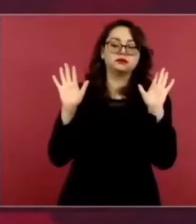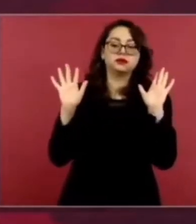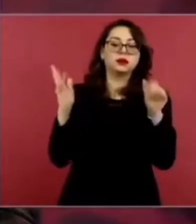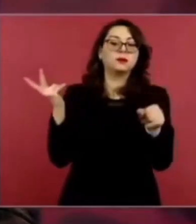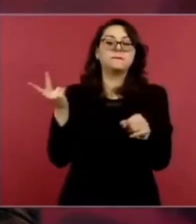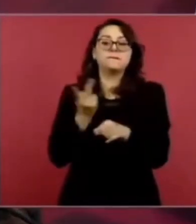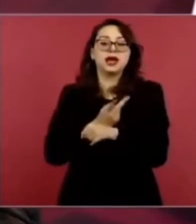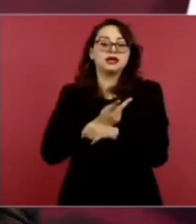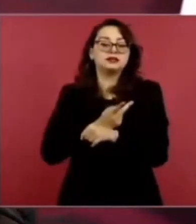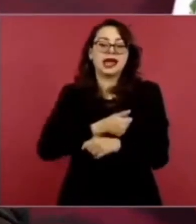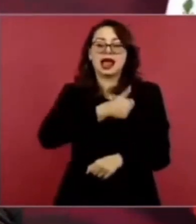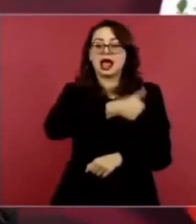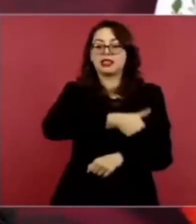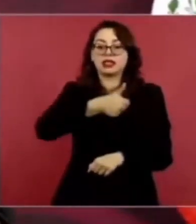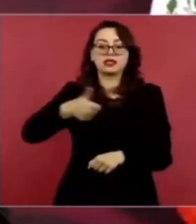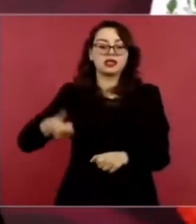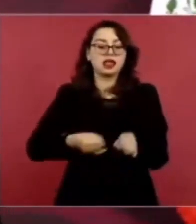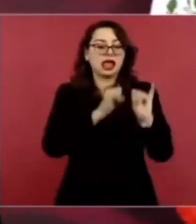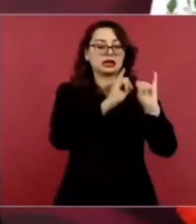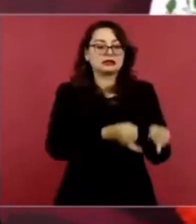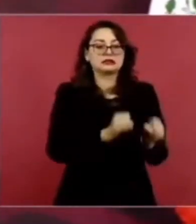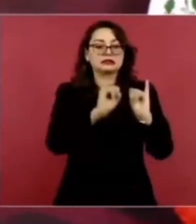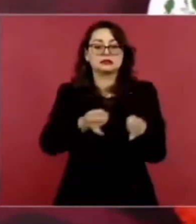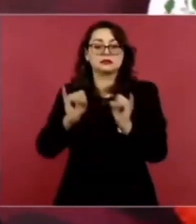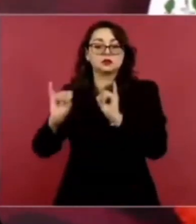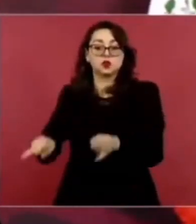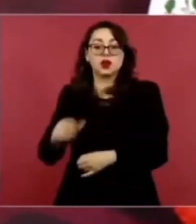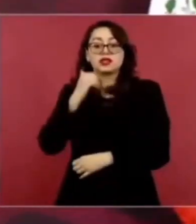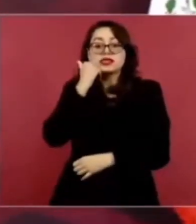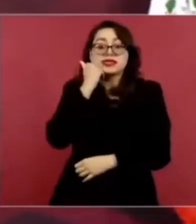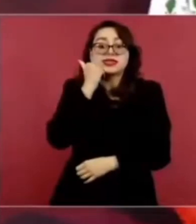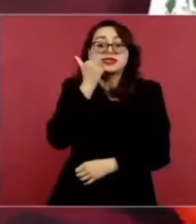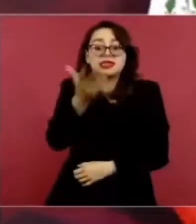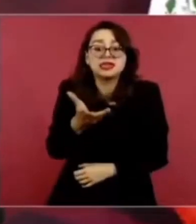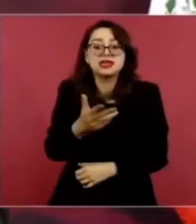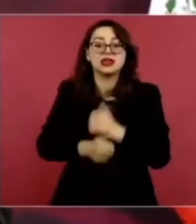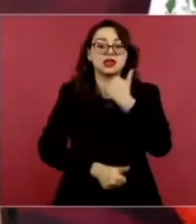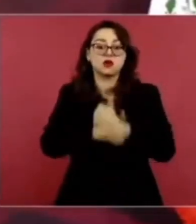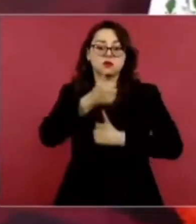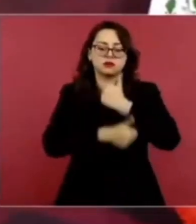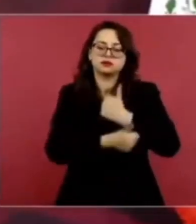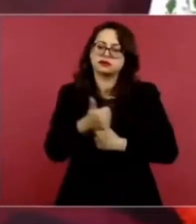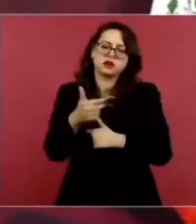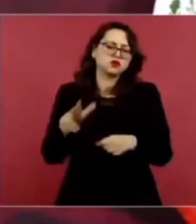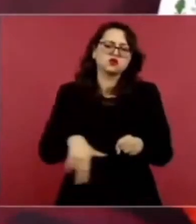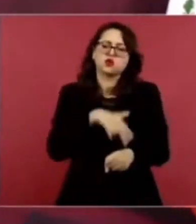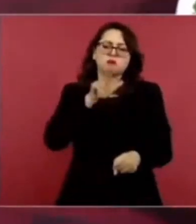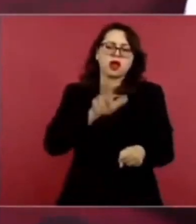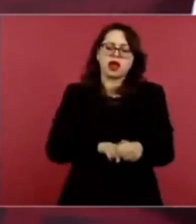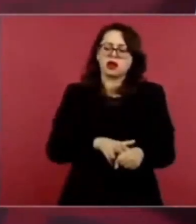aspiraciones y son legítimas. A ver,